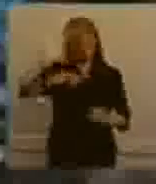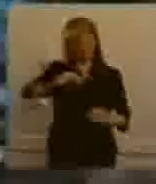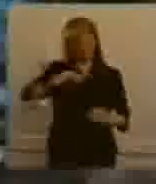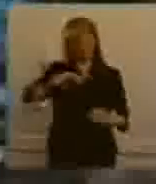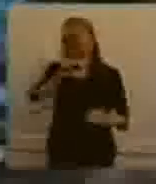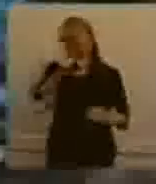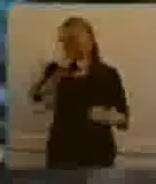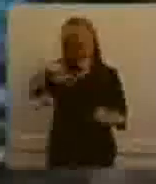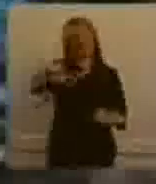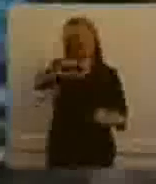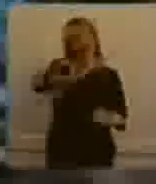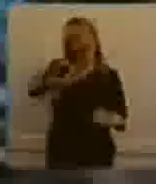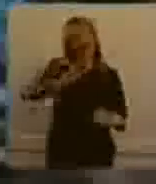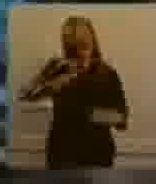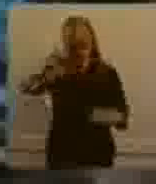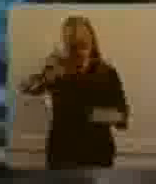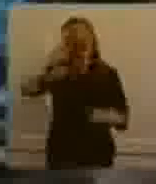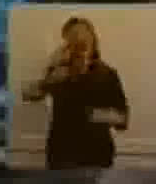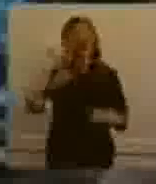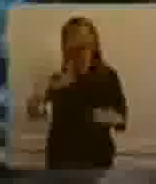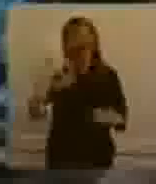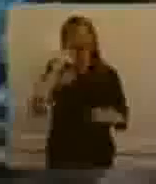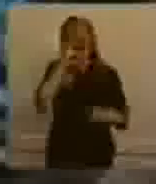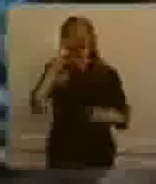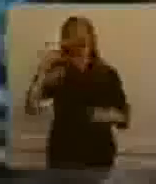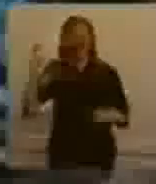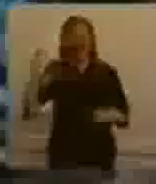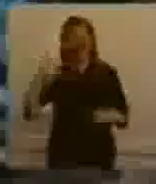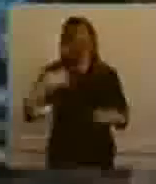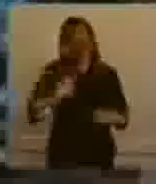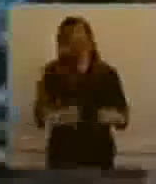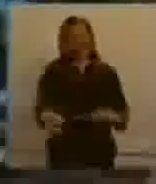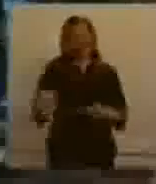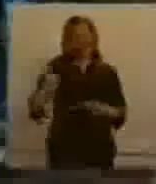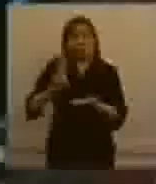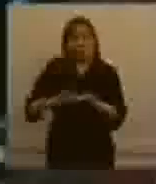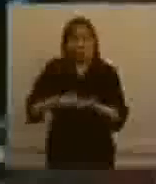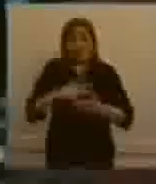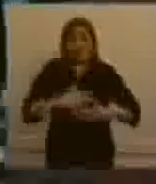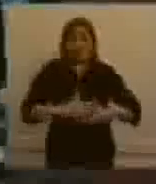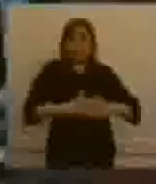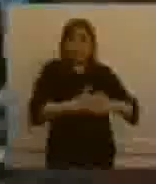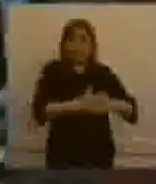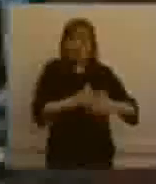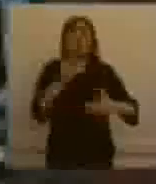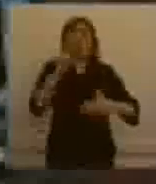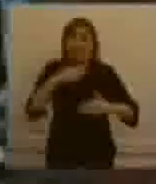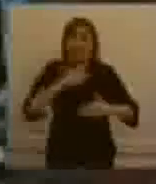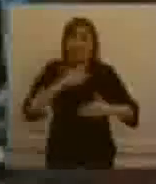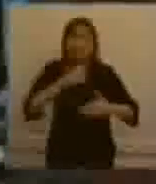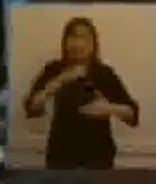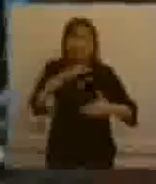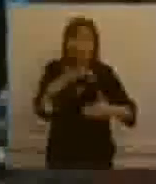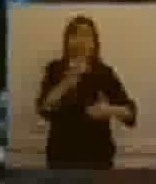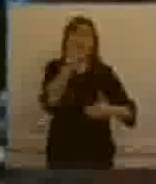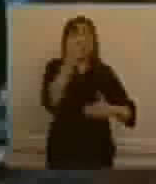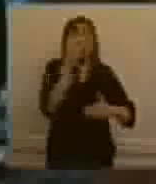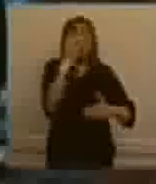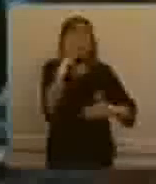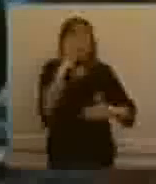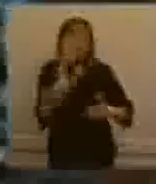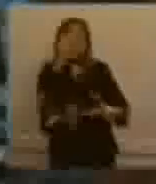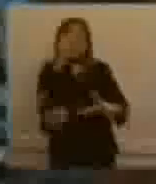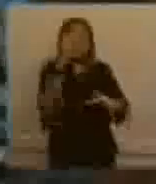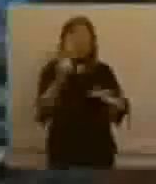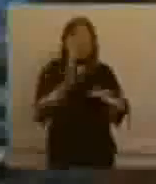asignación de 880 pesos y en el caso de asignación por embarazo, lo mismo, 220. Se duplican